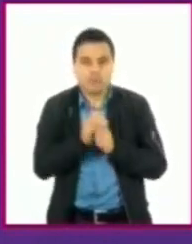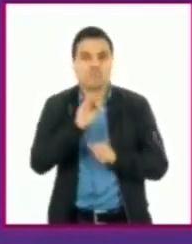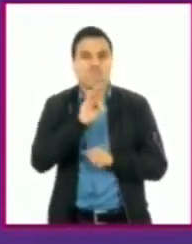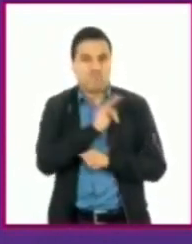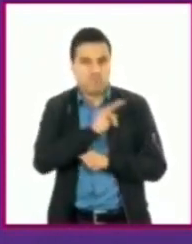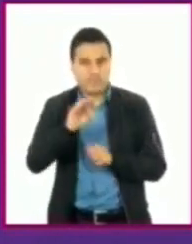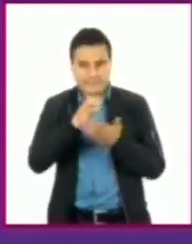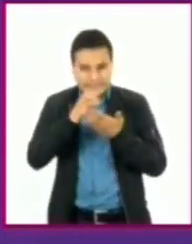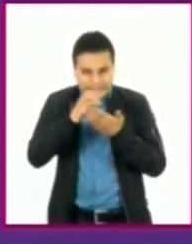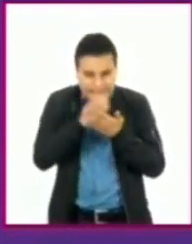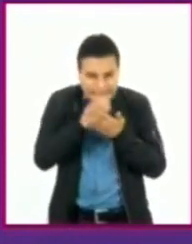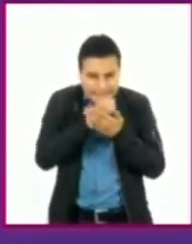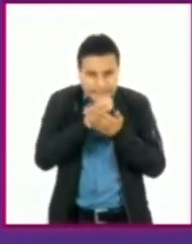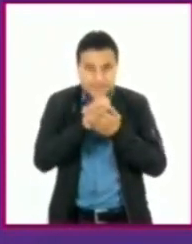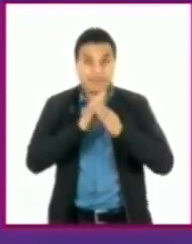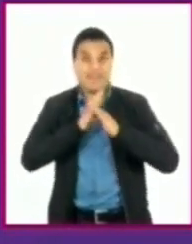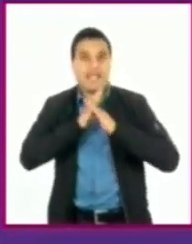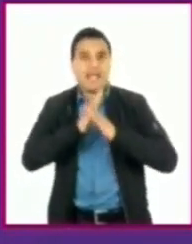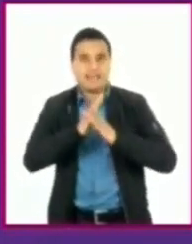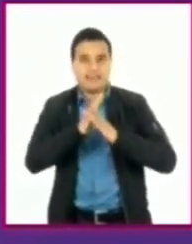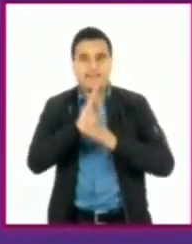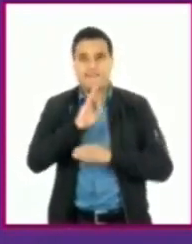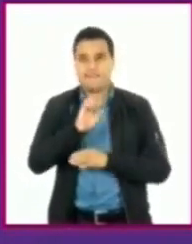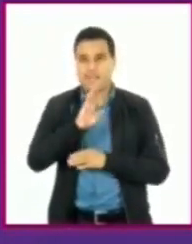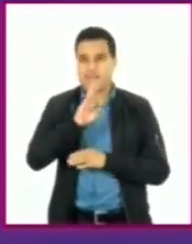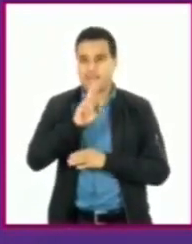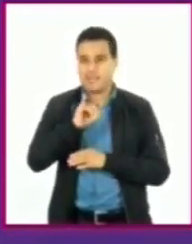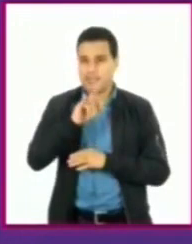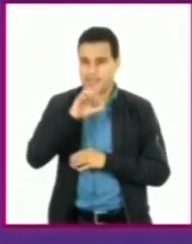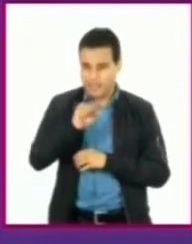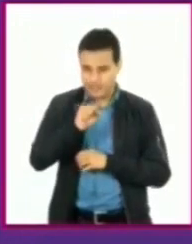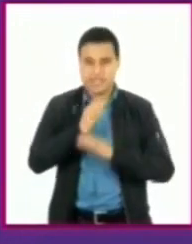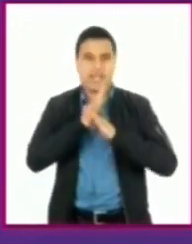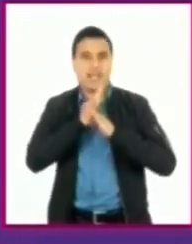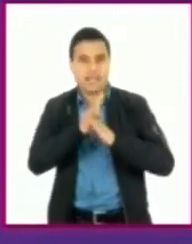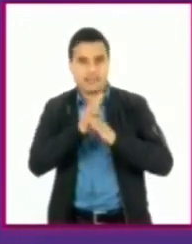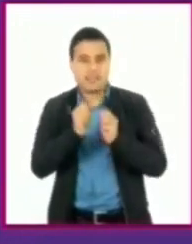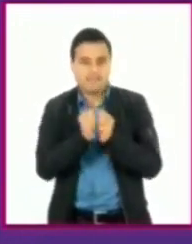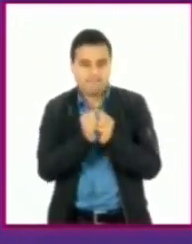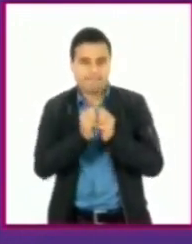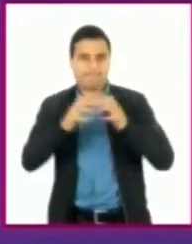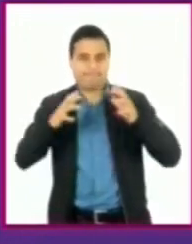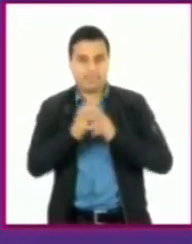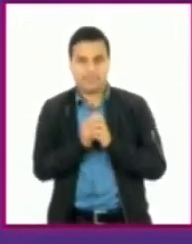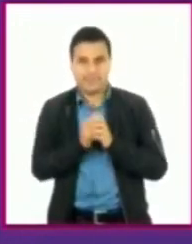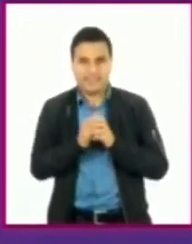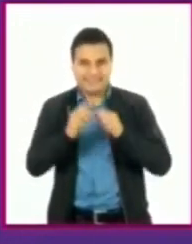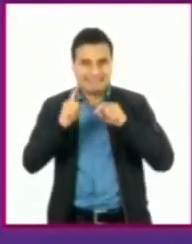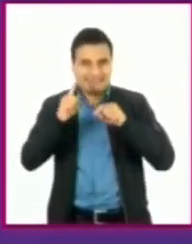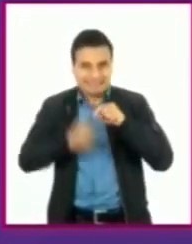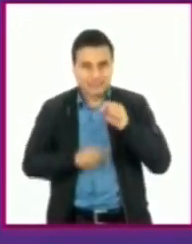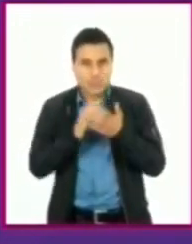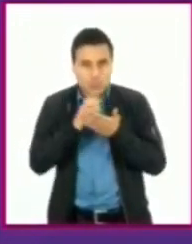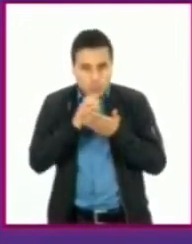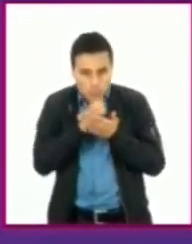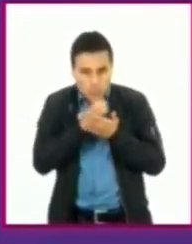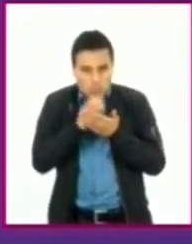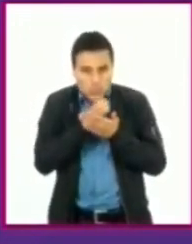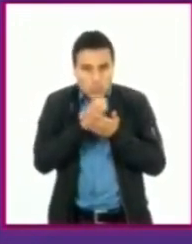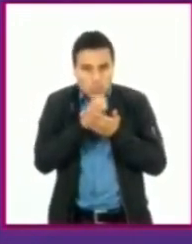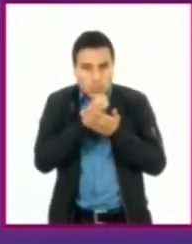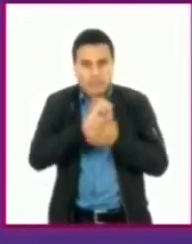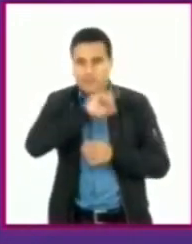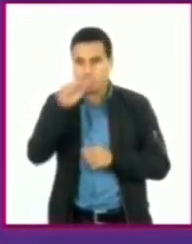antifebriles, antiinflamatorios, analgésicos, entre otros, dejando que la enfermedad así siga su curso.